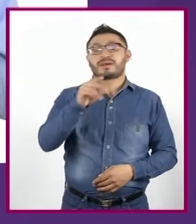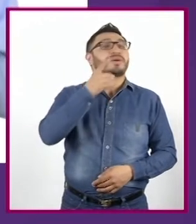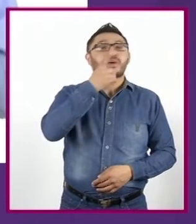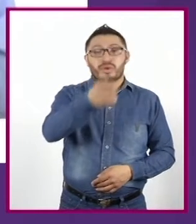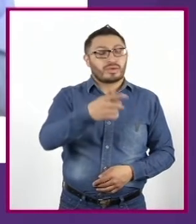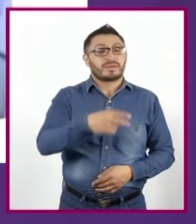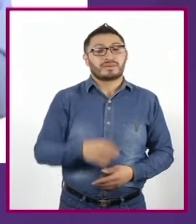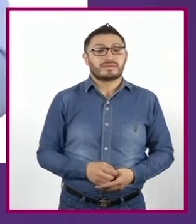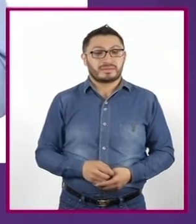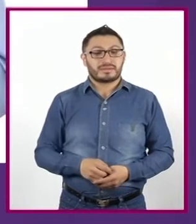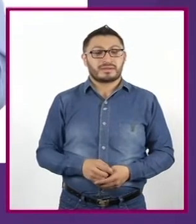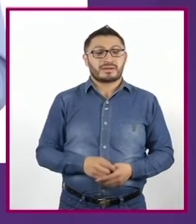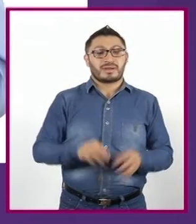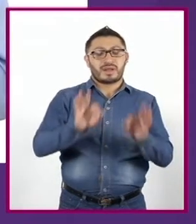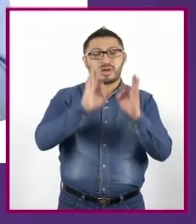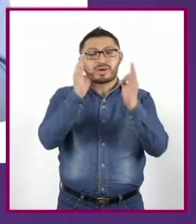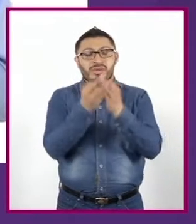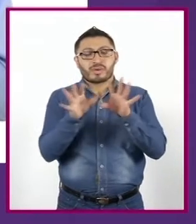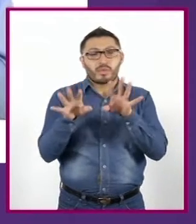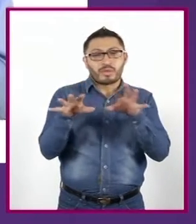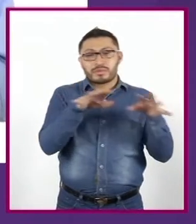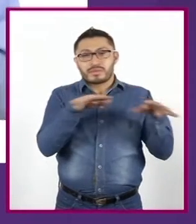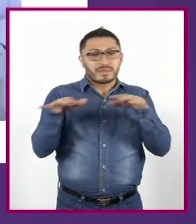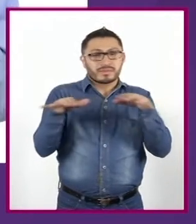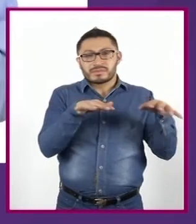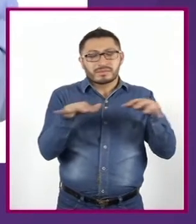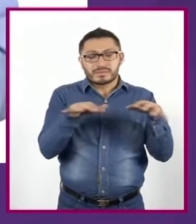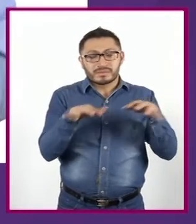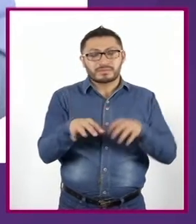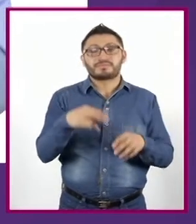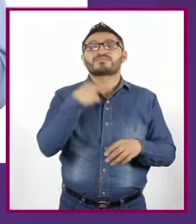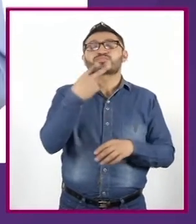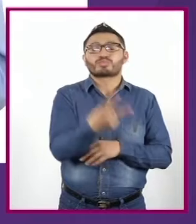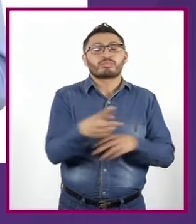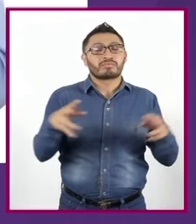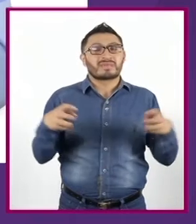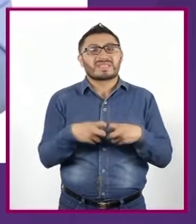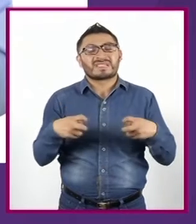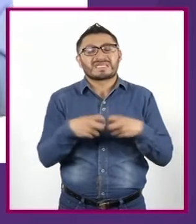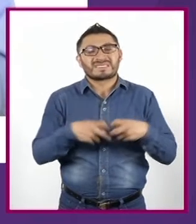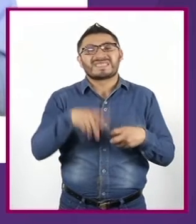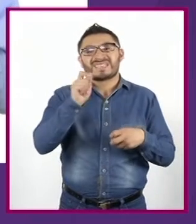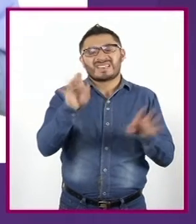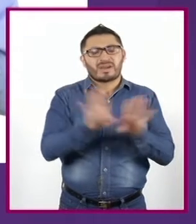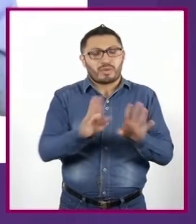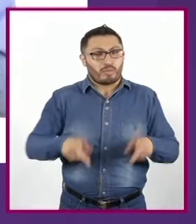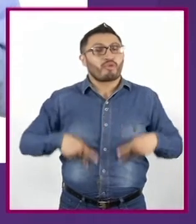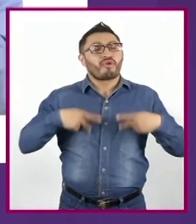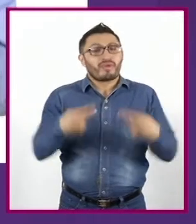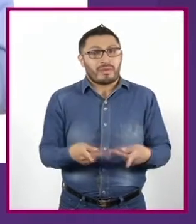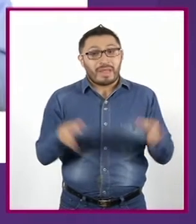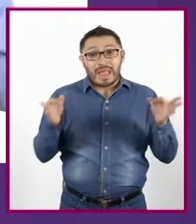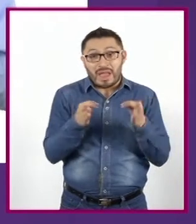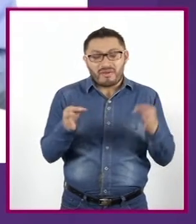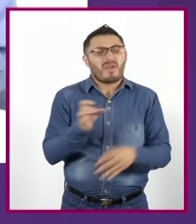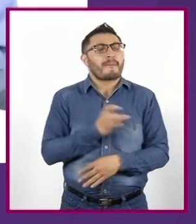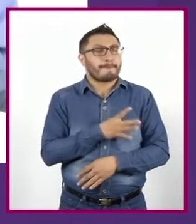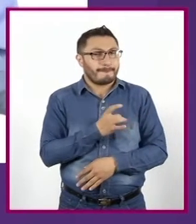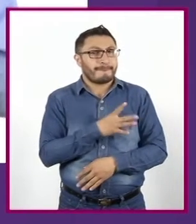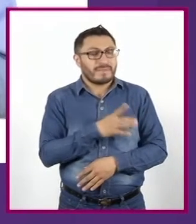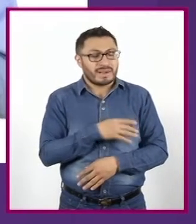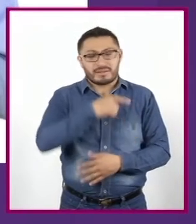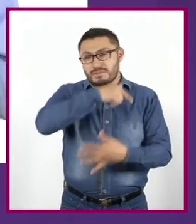Contorno con bordes temblorosos Voz temblorosa que expresa debilidad Frío, miedo,